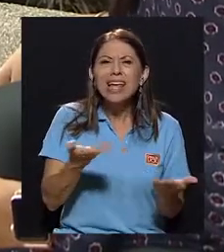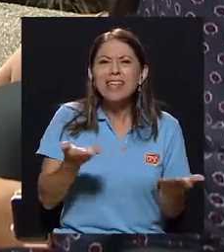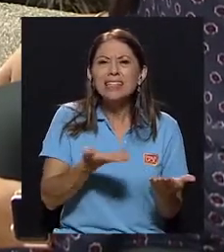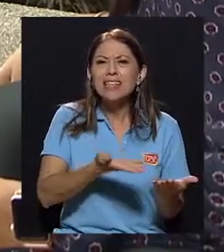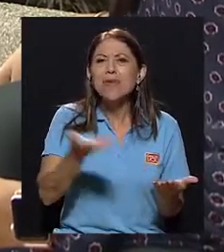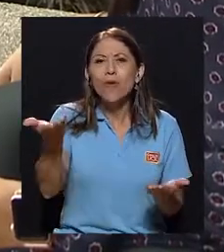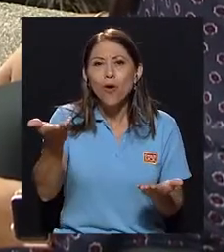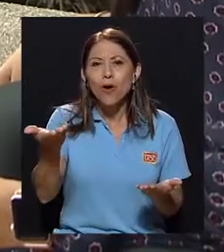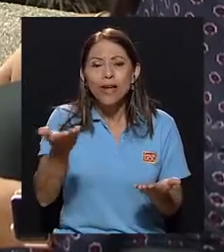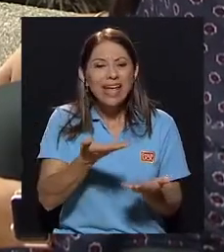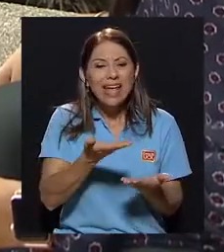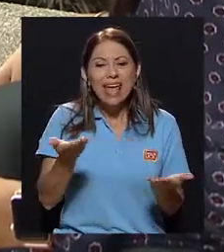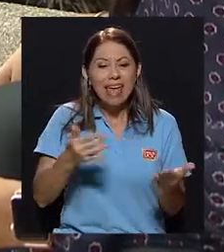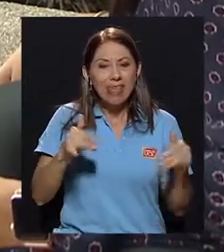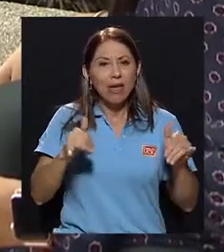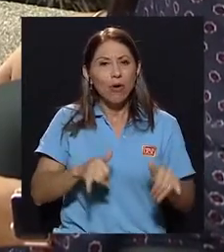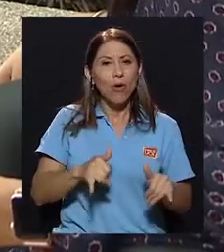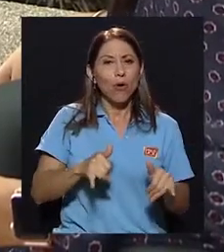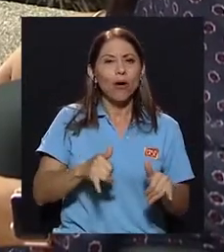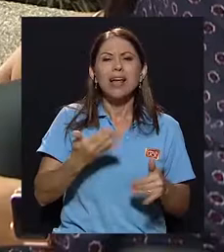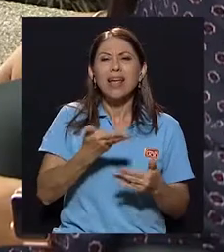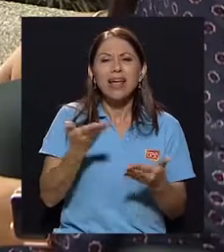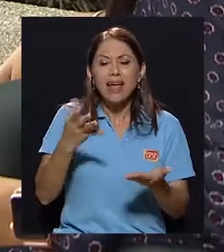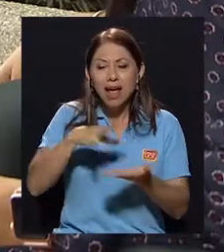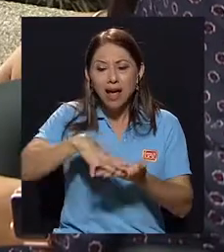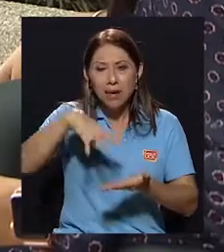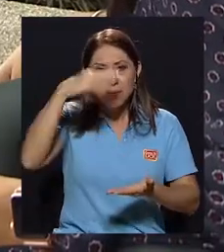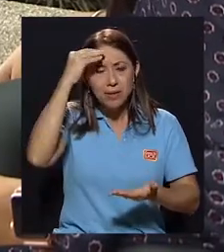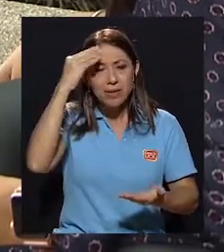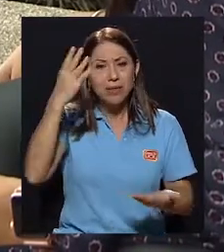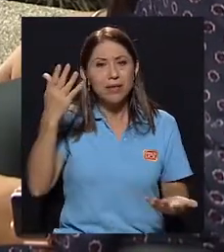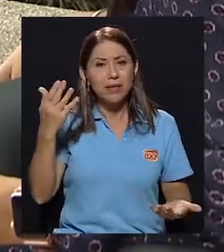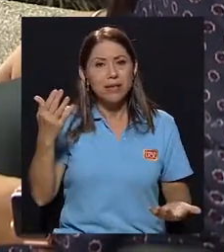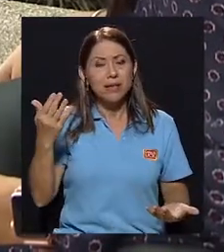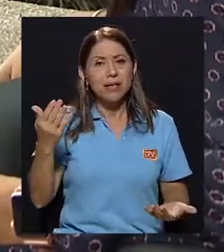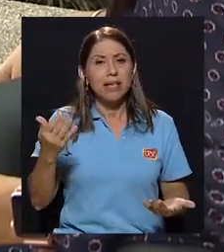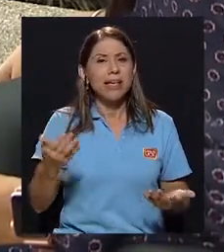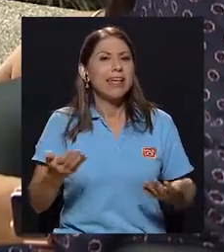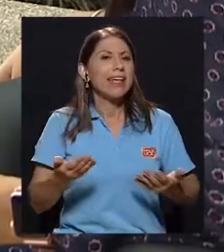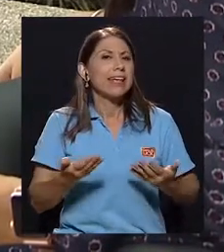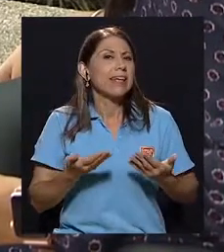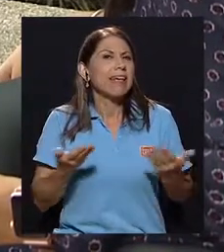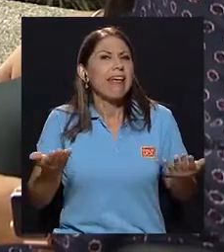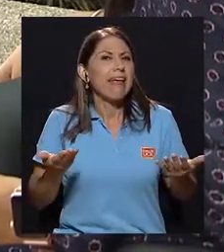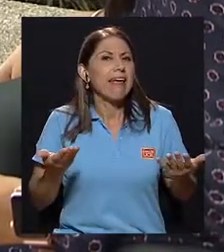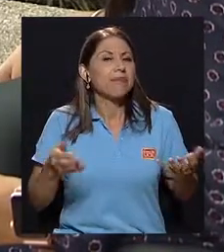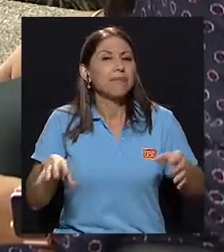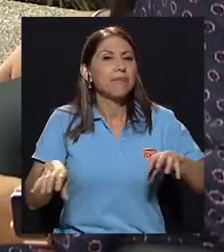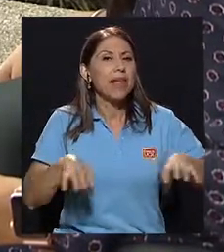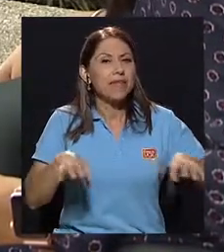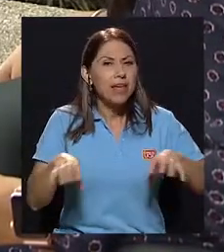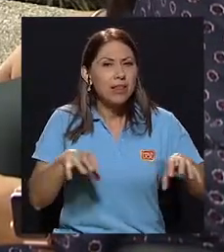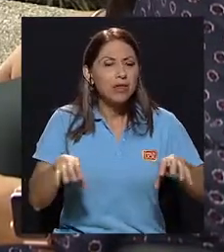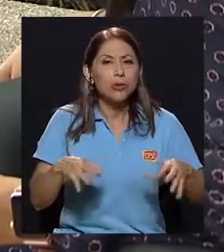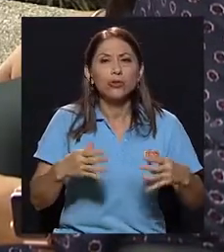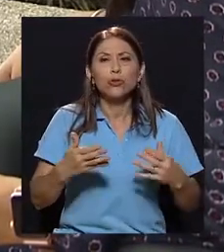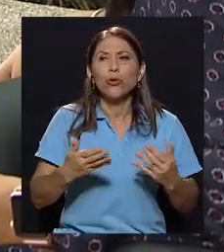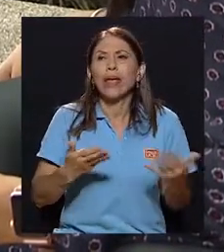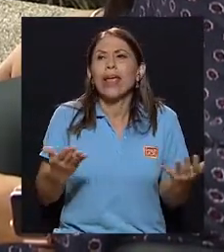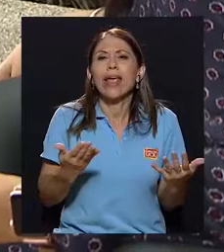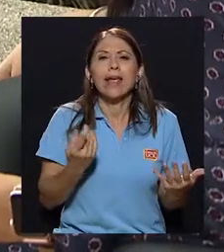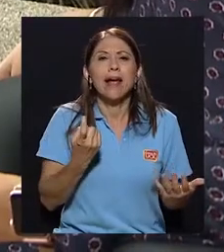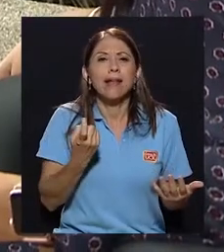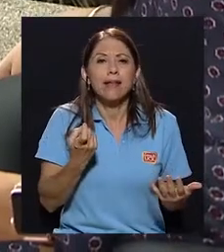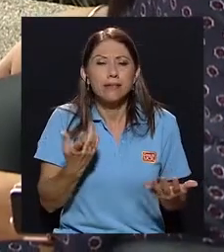llevó, qué dejó, qué aprendí, qué eventos o qué carencias